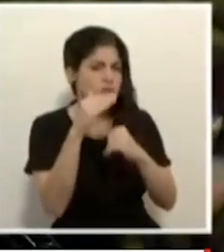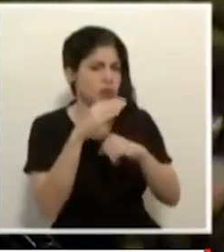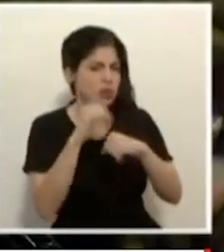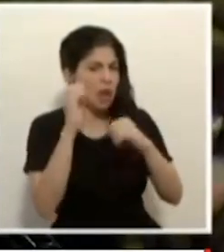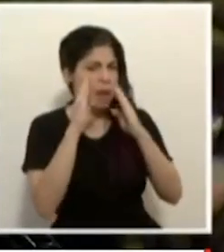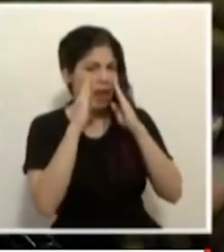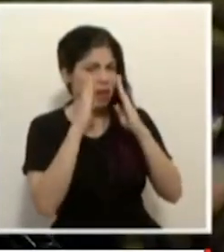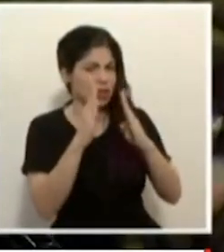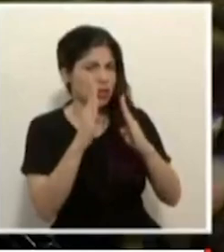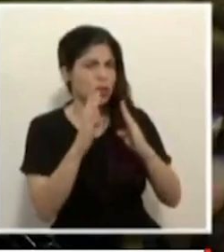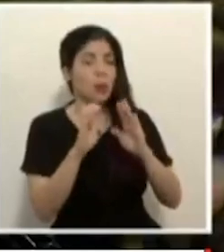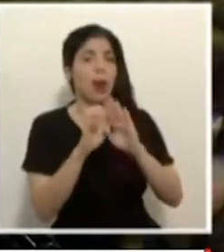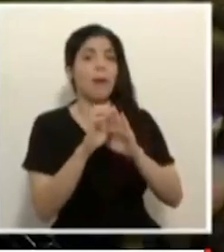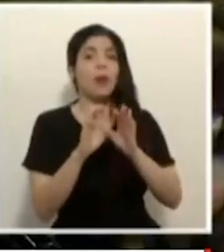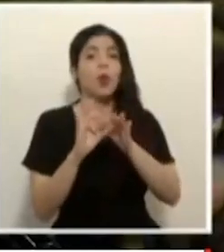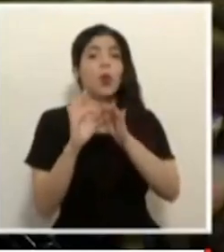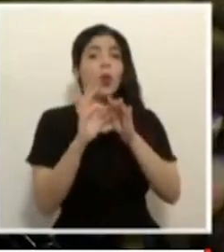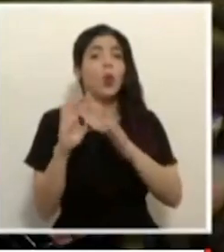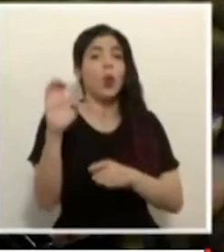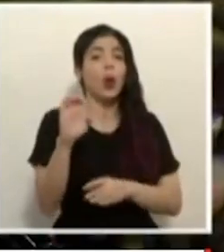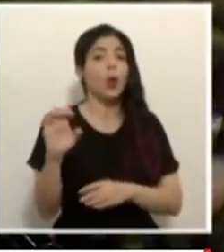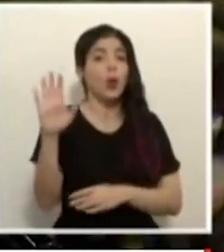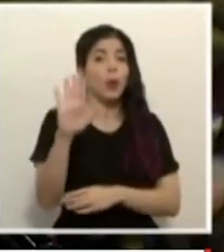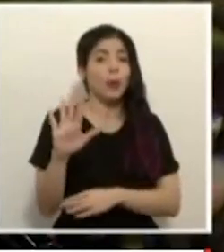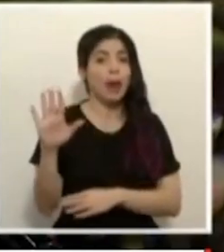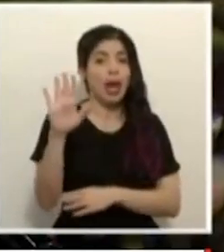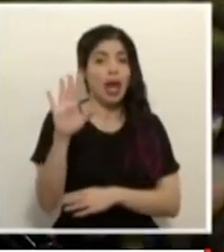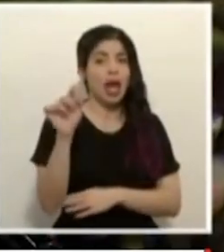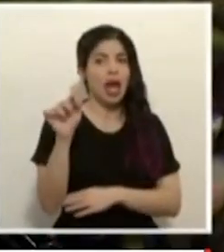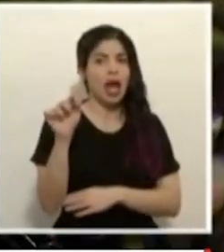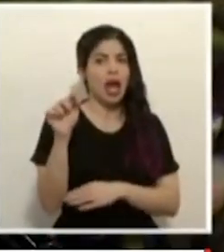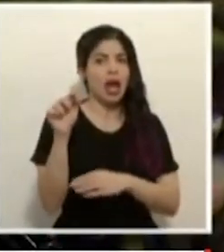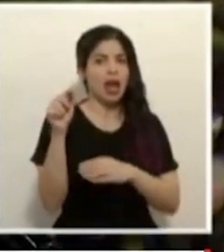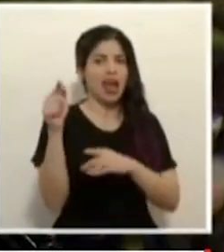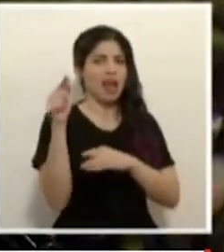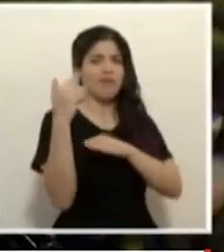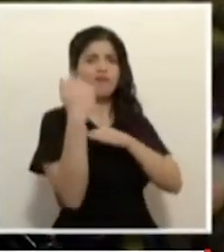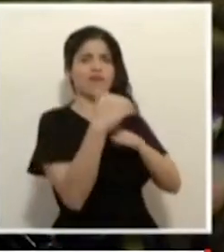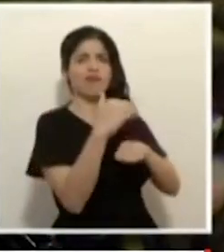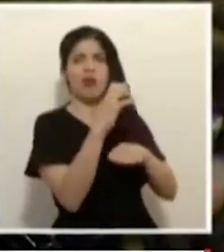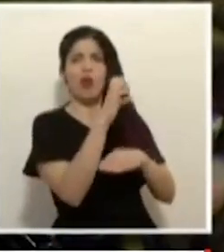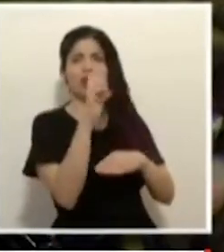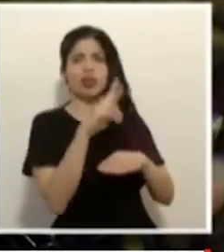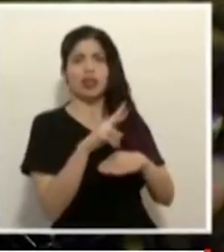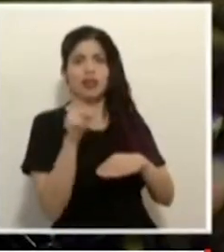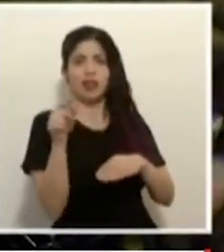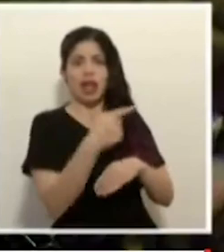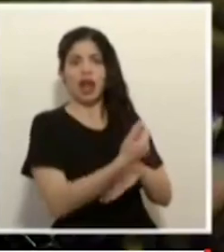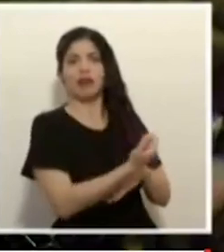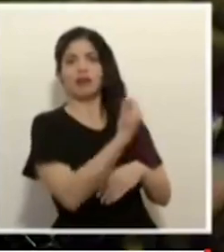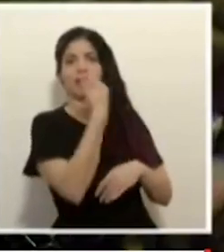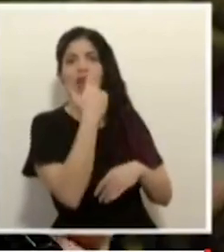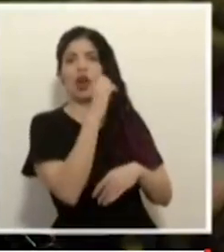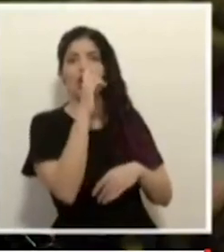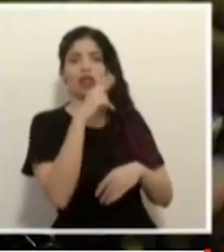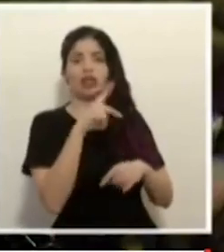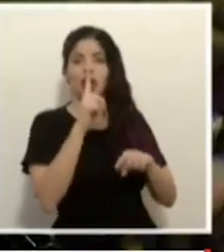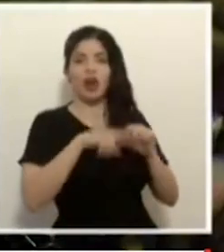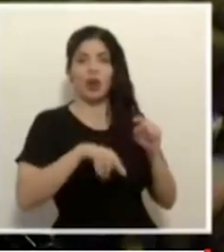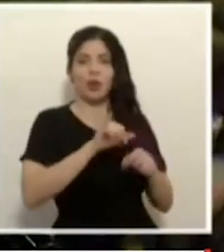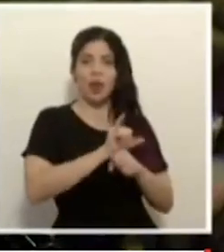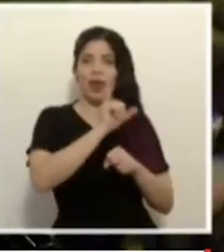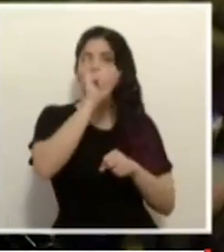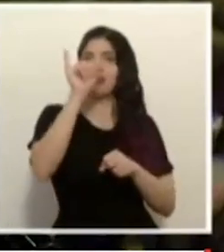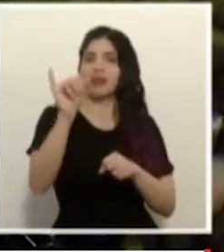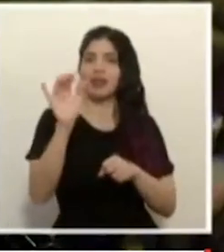la atención en el caso de la Unión Europea, que tiene restringida Costa Rica con posible acceso hacia los países de